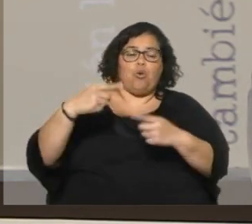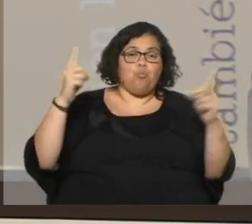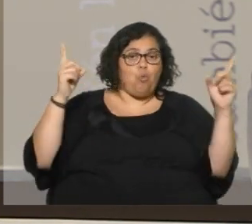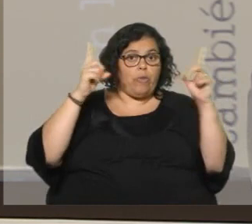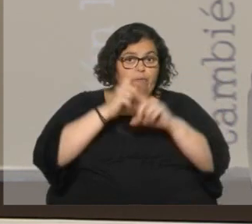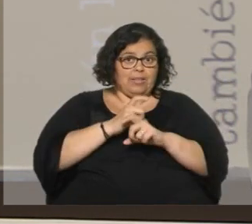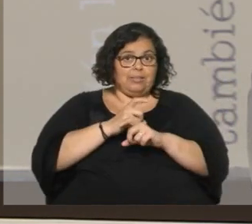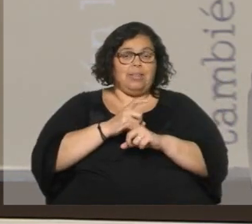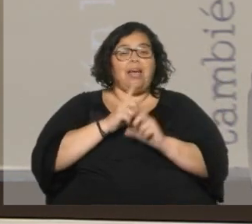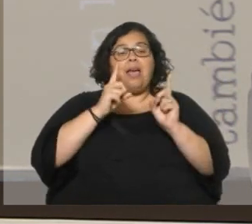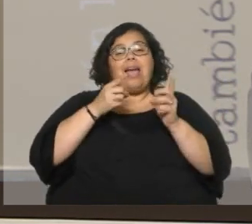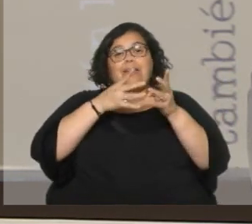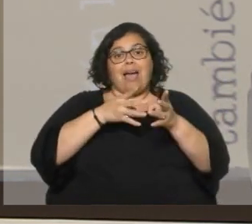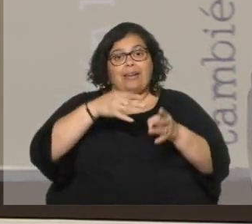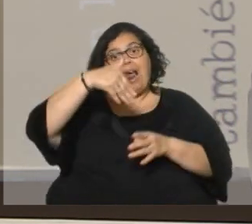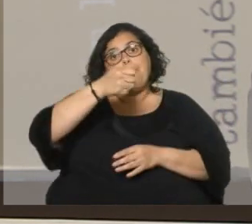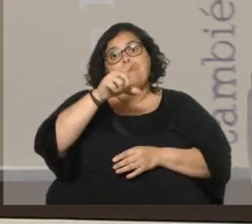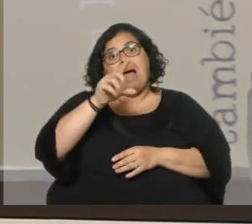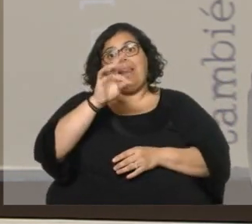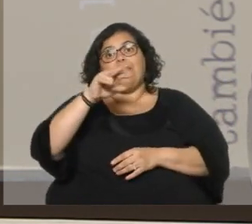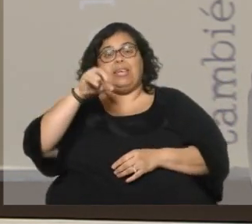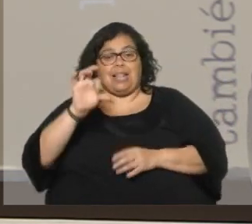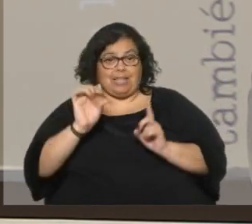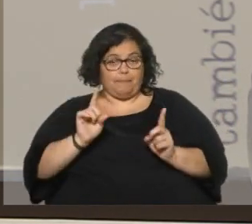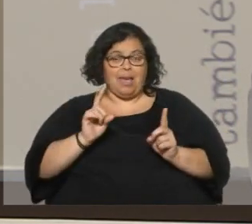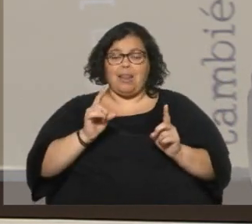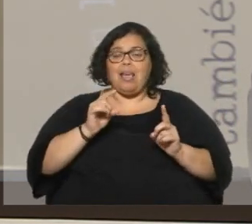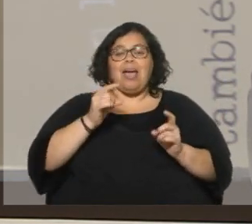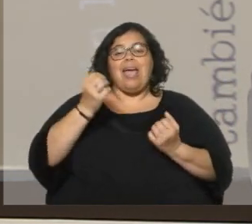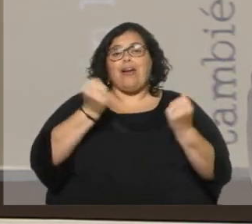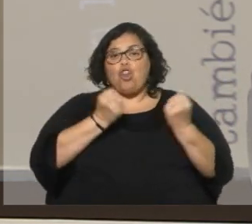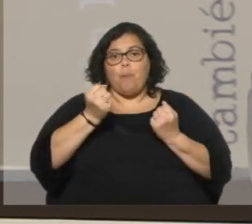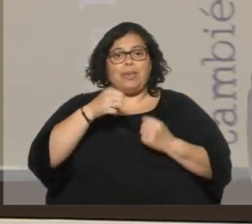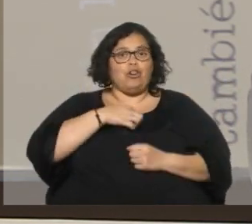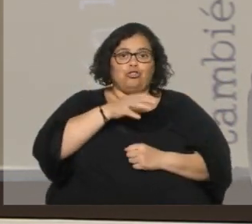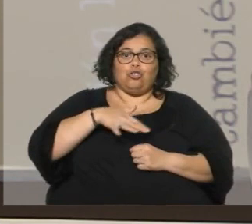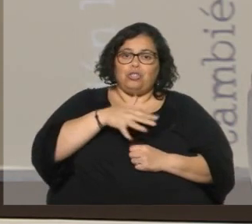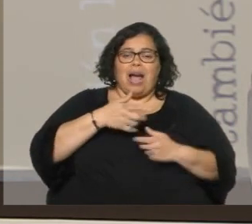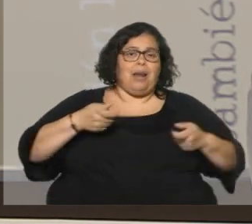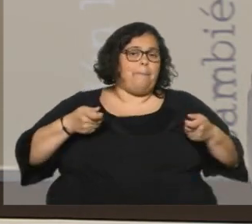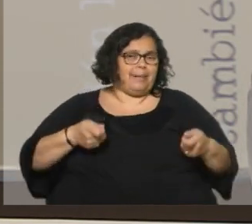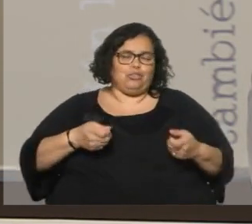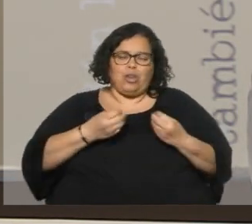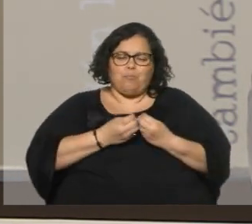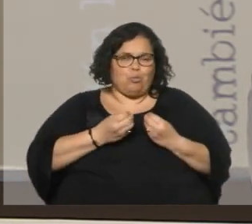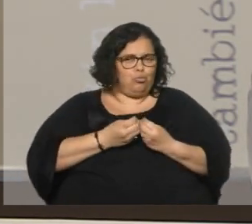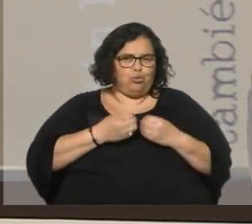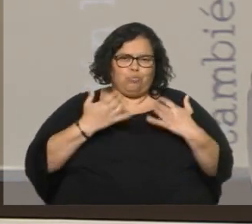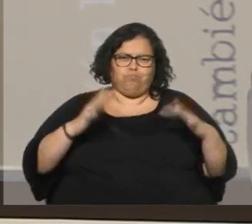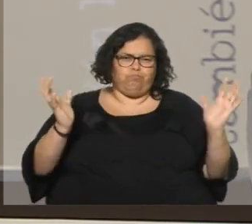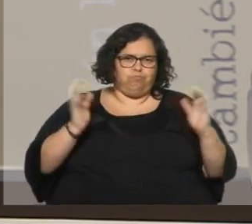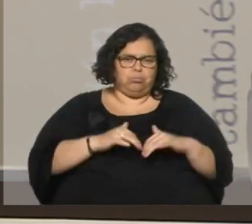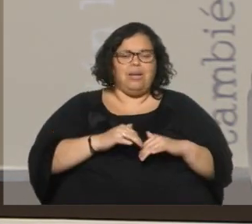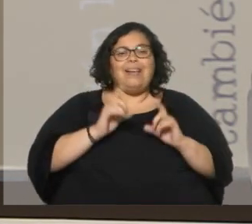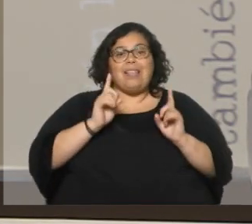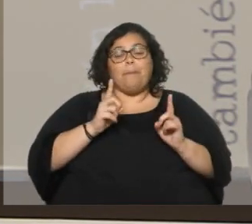desastre de las Malvinas, en medio de un descalabro económico y presiones sociales muy grandes, una importante cuota de